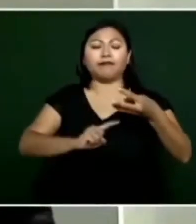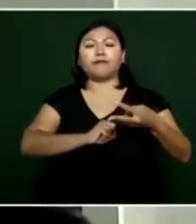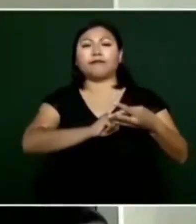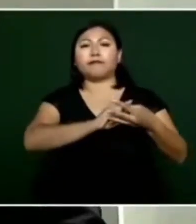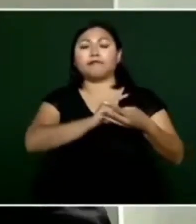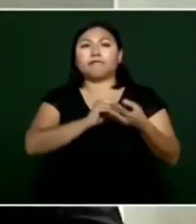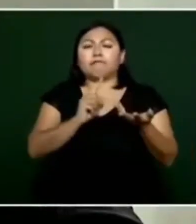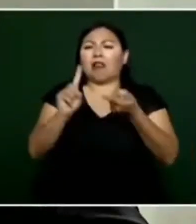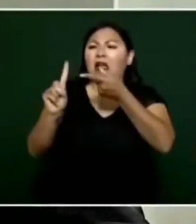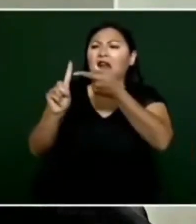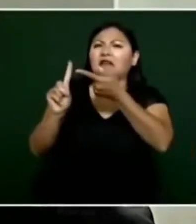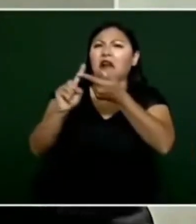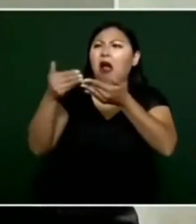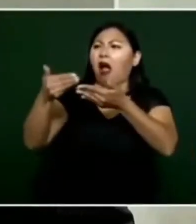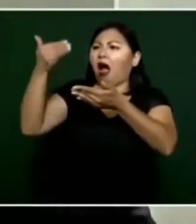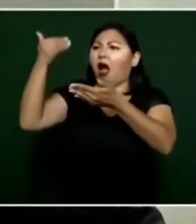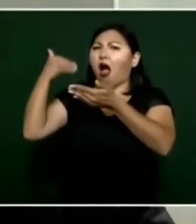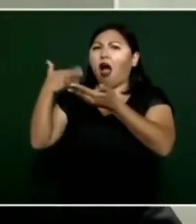de dónde viene,